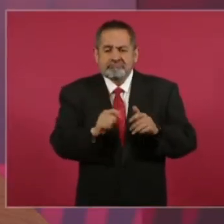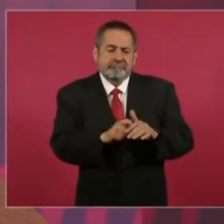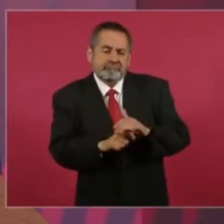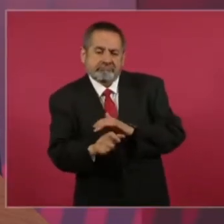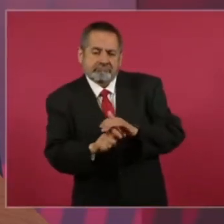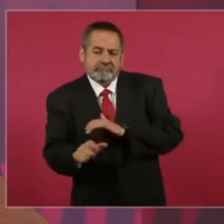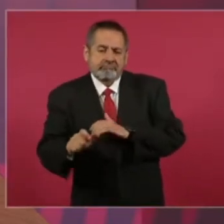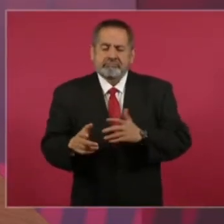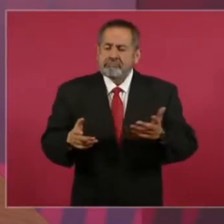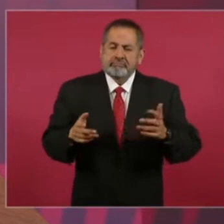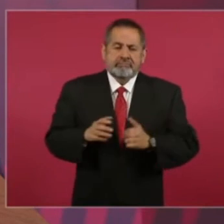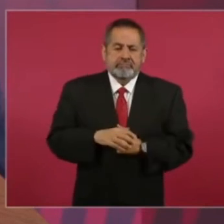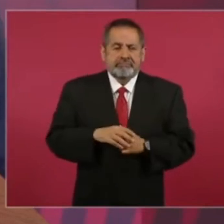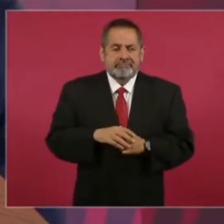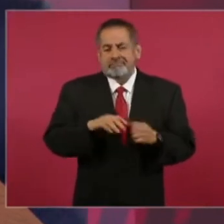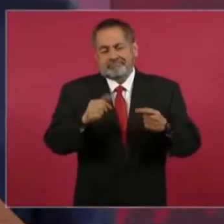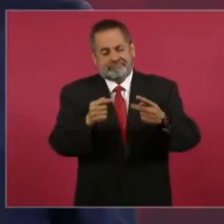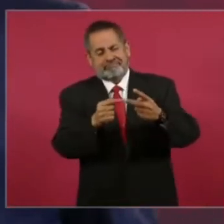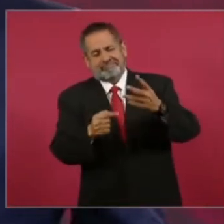más otros